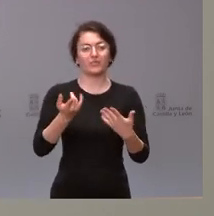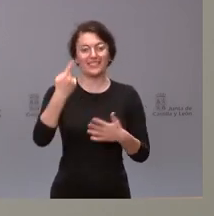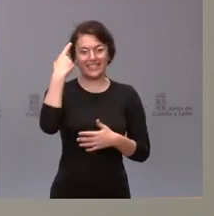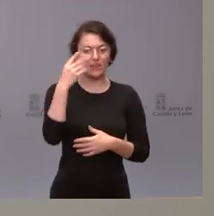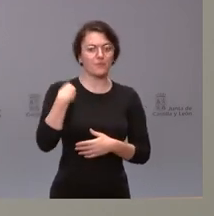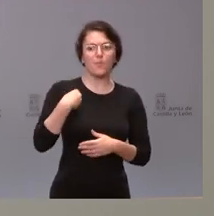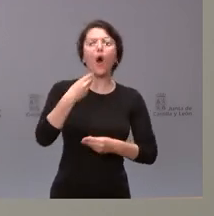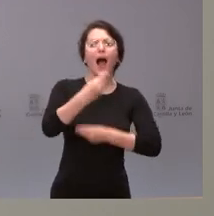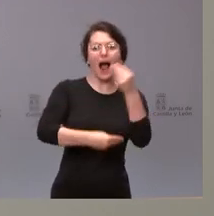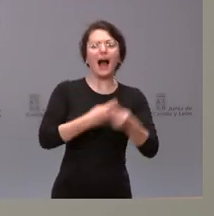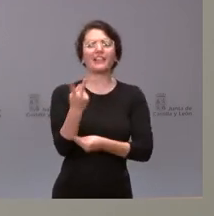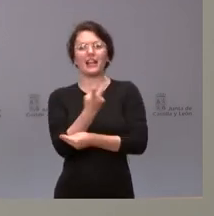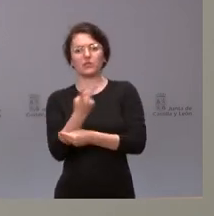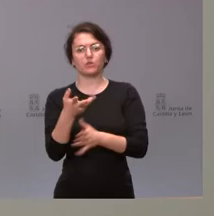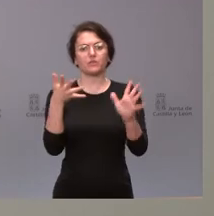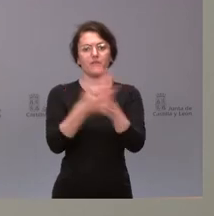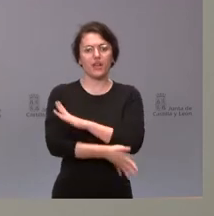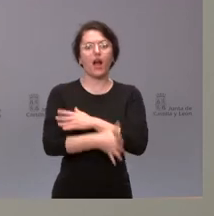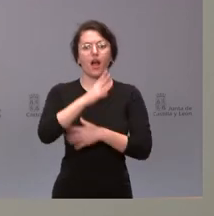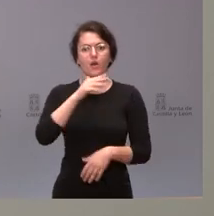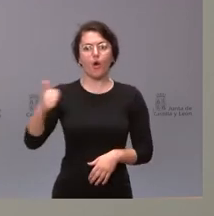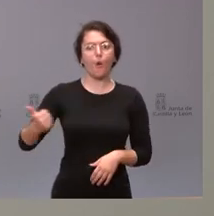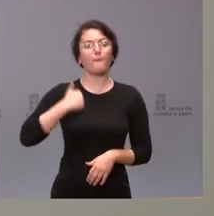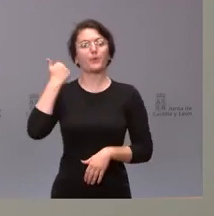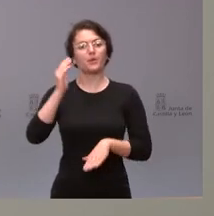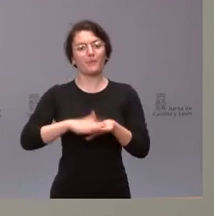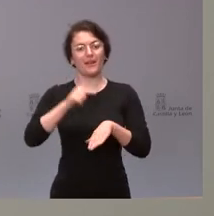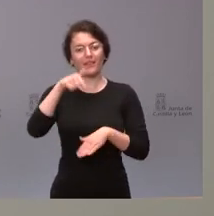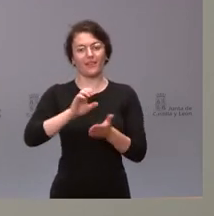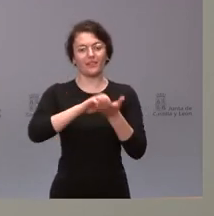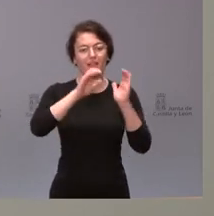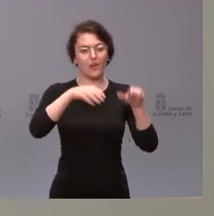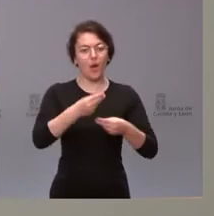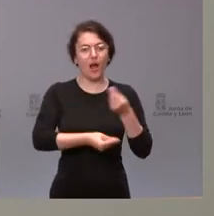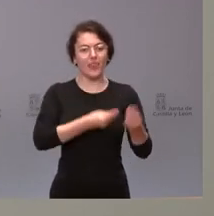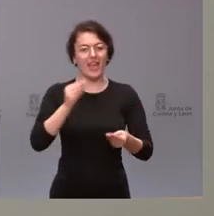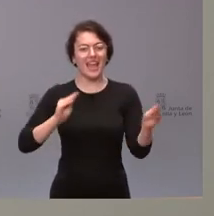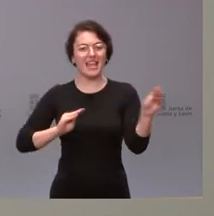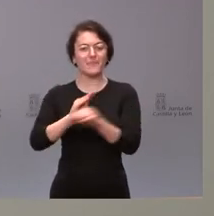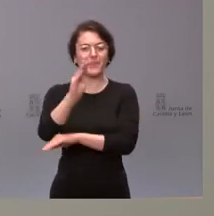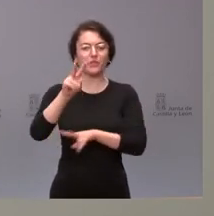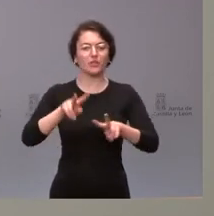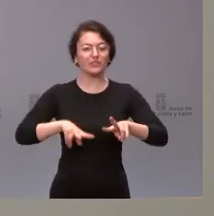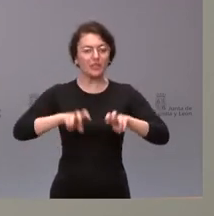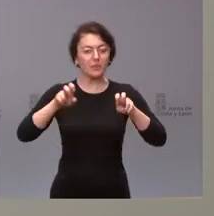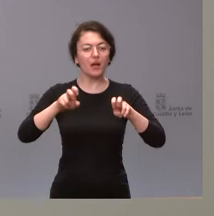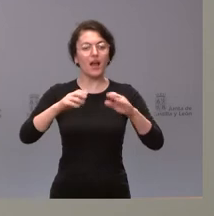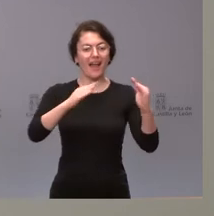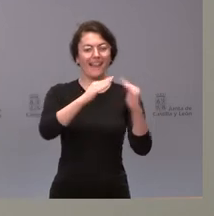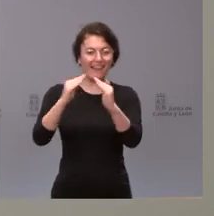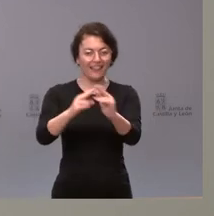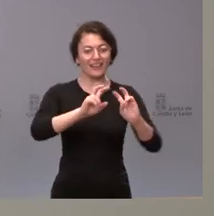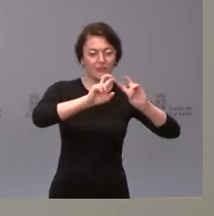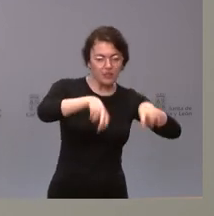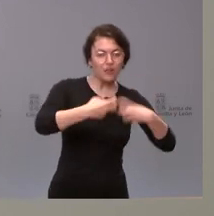esta es una buena oportunidad para todo lo que tiene que ver en nuestra comunidad autónoma las inversiones en materia de rehabilitación de viviendas,